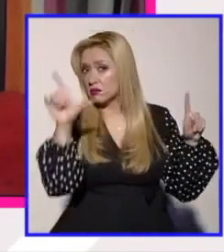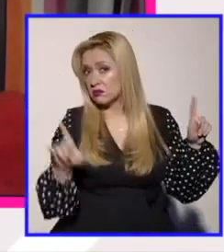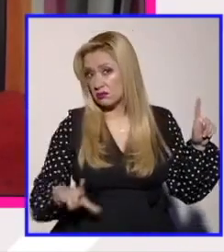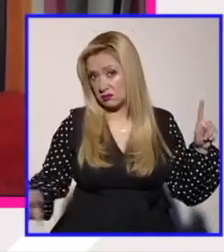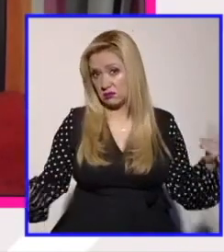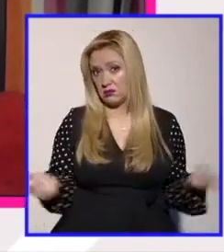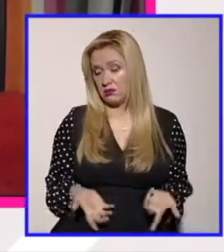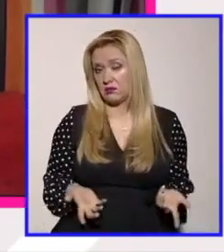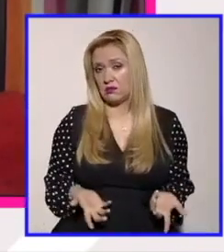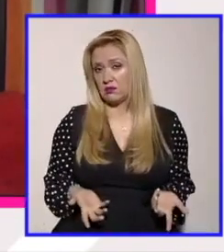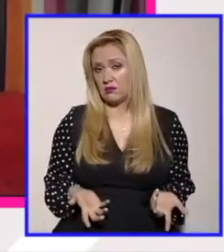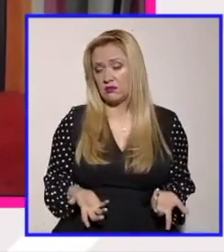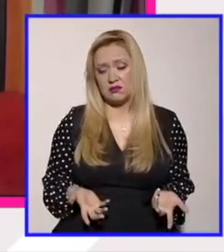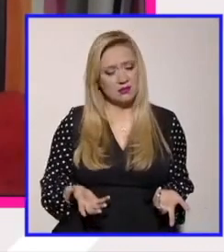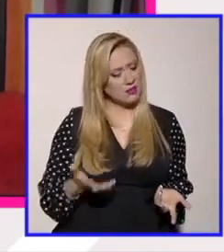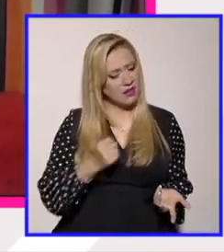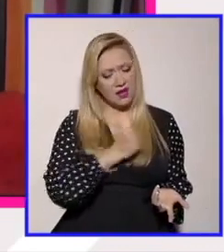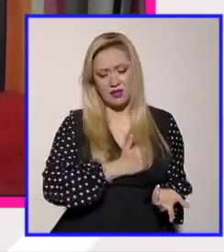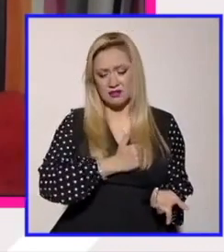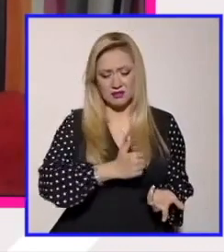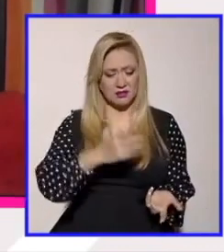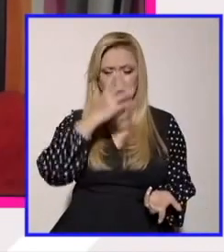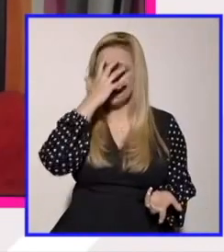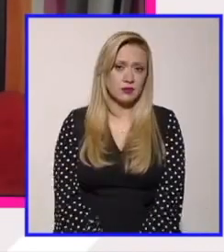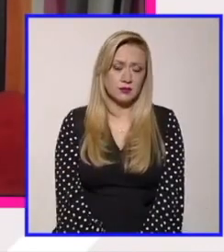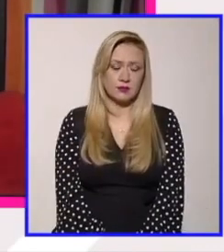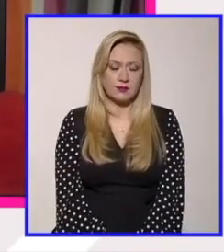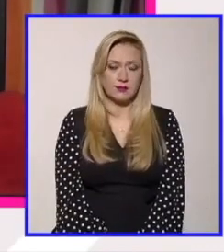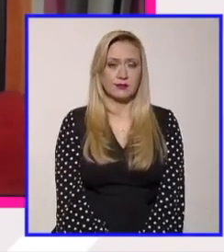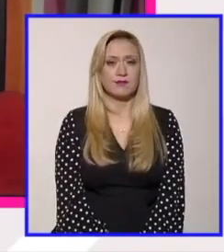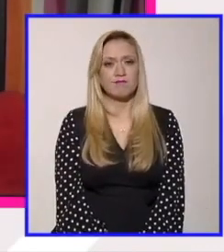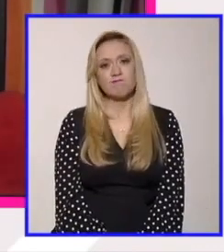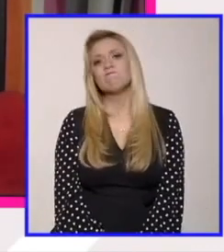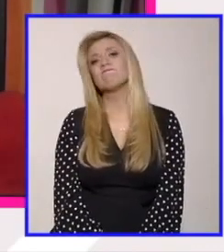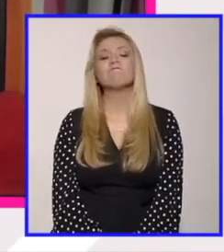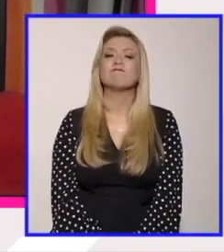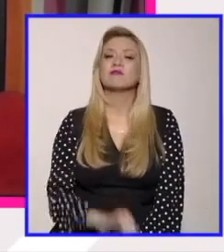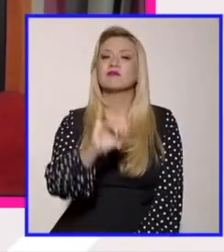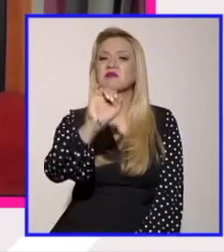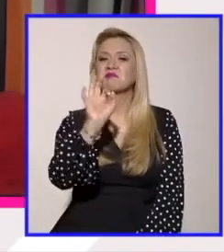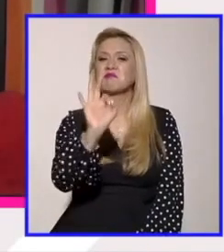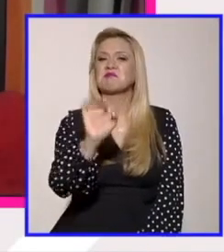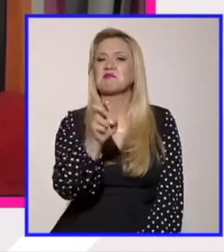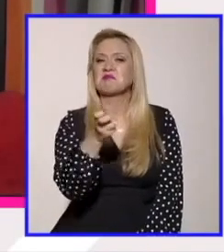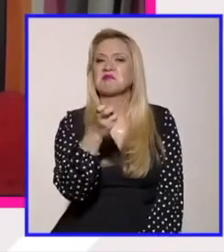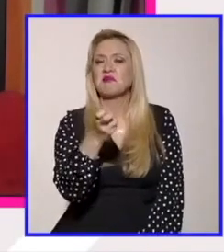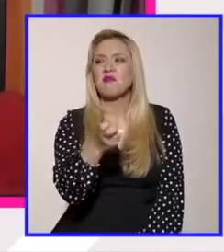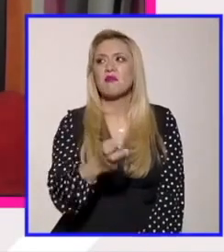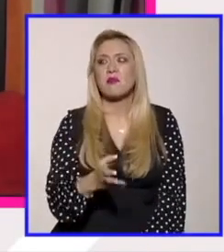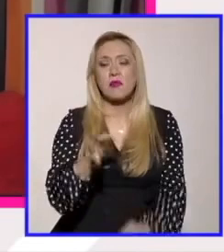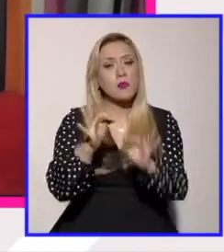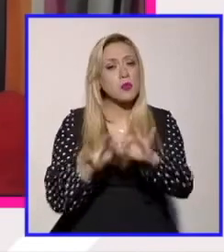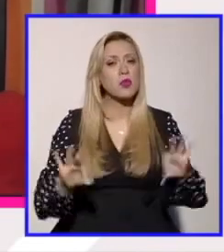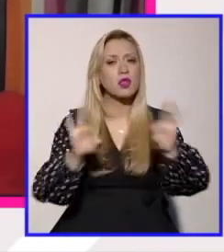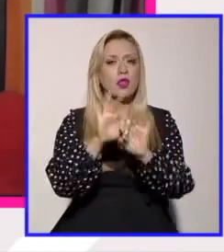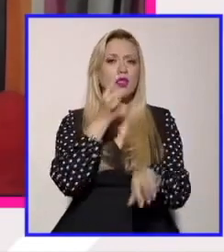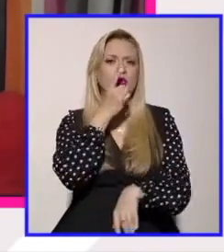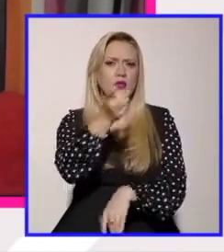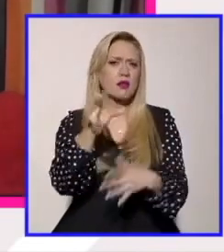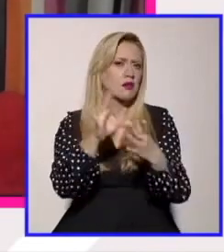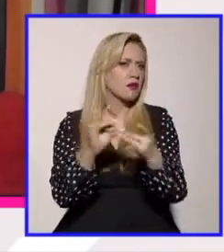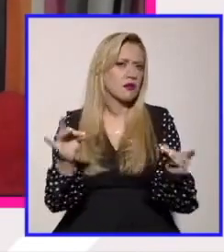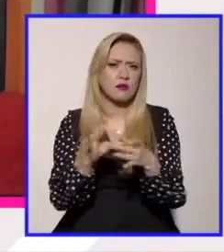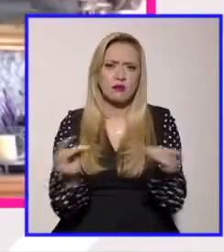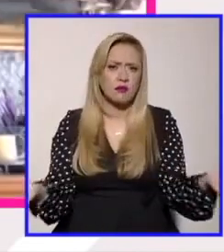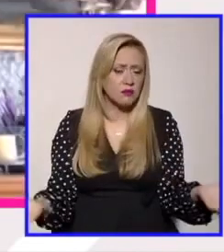y es una pena que no estemos teniendo esta discusión justo creo que creo que eso es muy importante decirlo ¿no? o yo creo